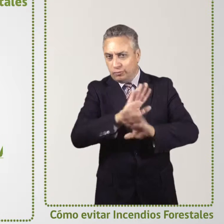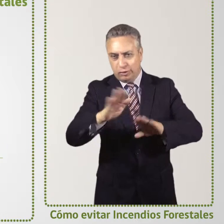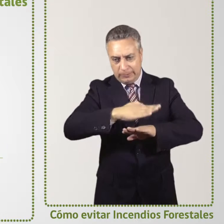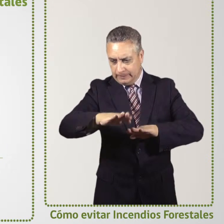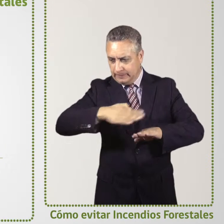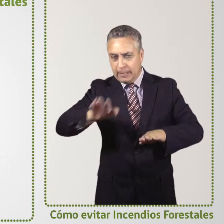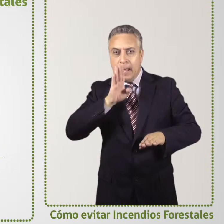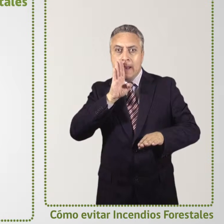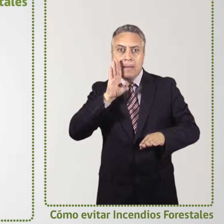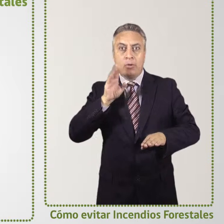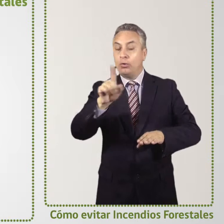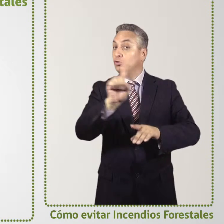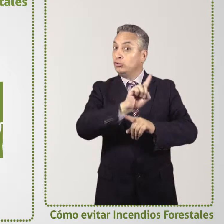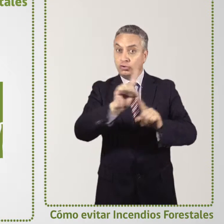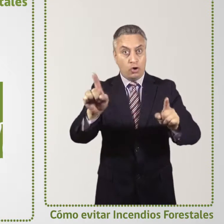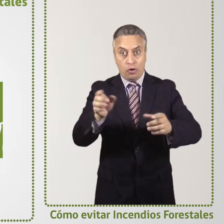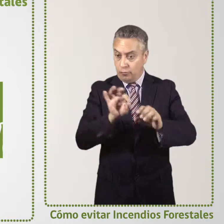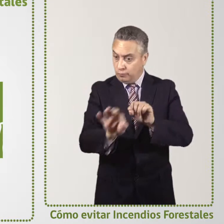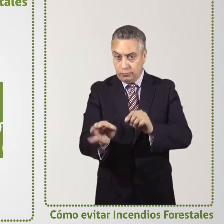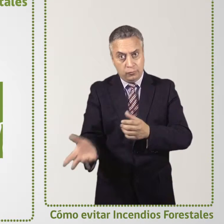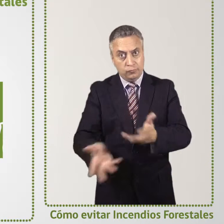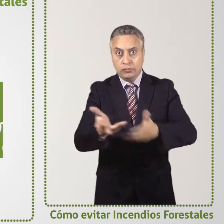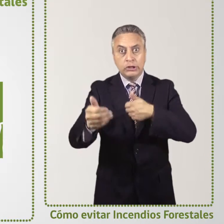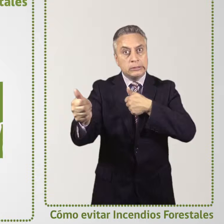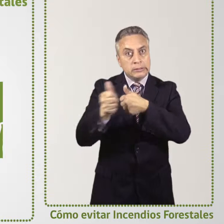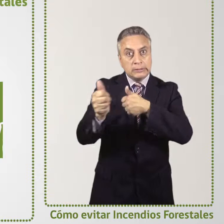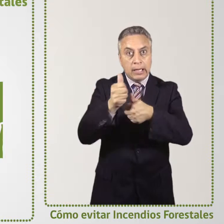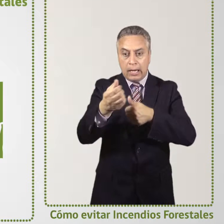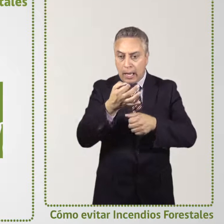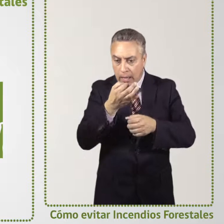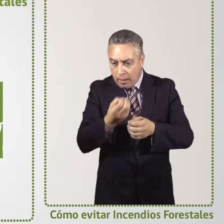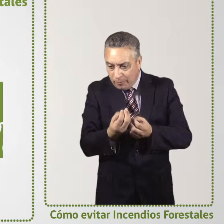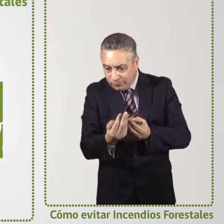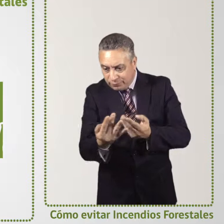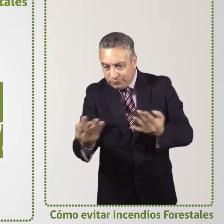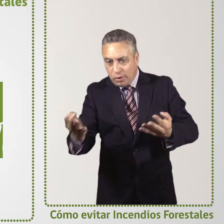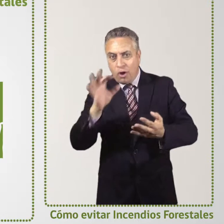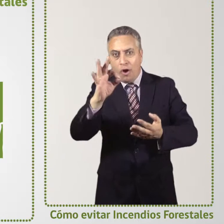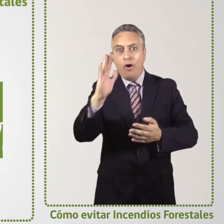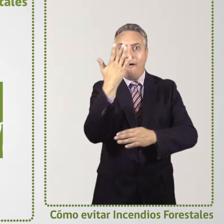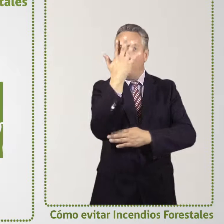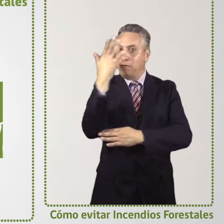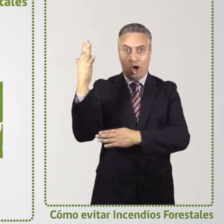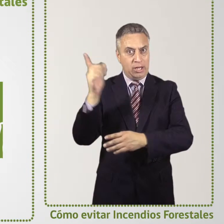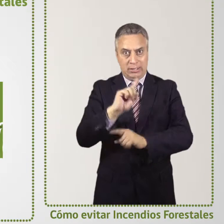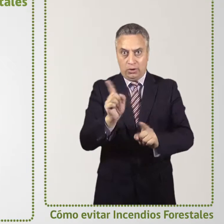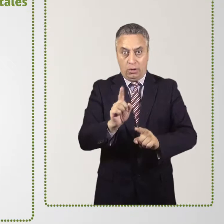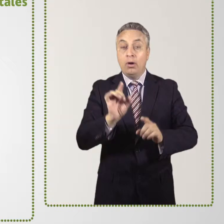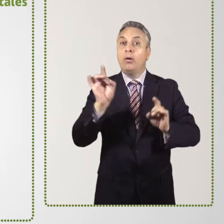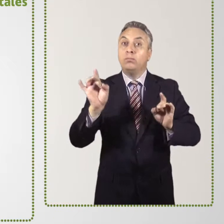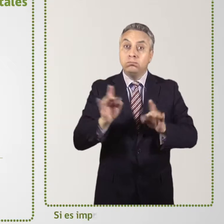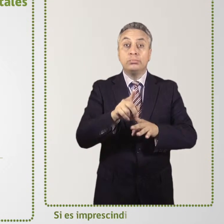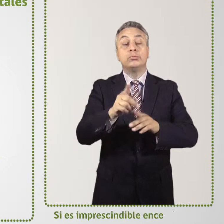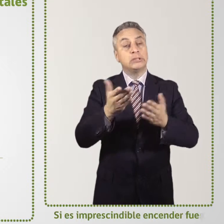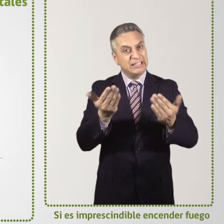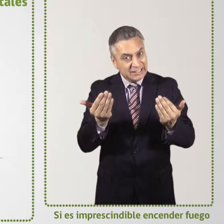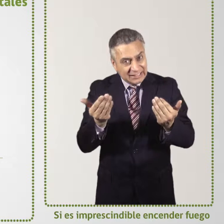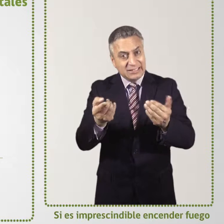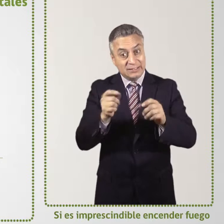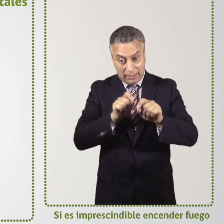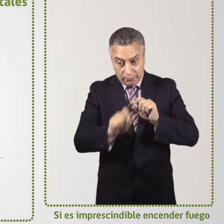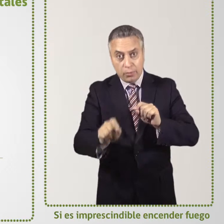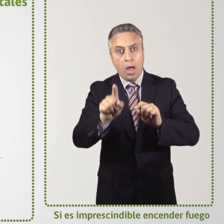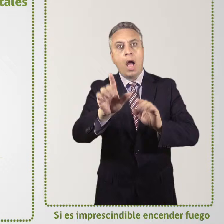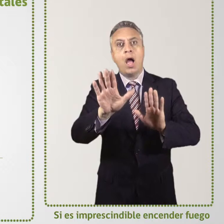arbustos y desechos. No enciendas fogatas ni fuego en zonas cercanas a pastizales y bosques. Si es